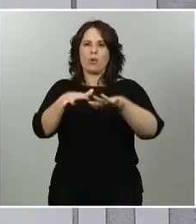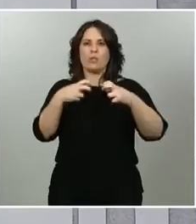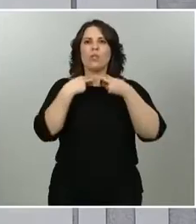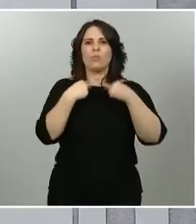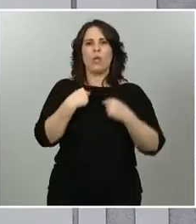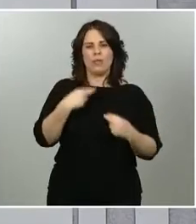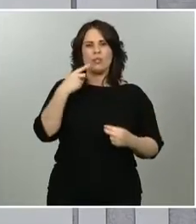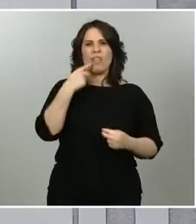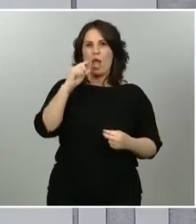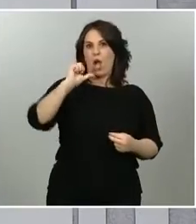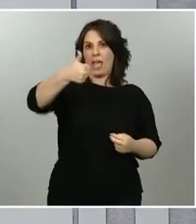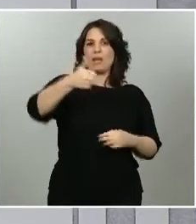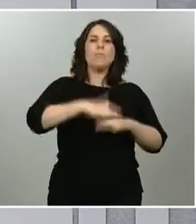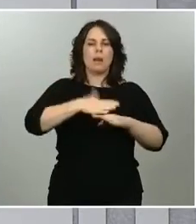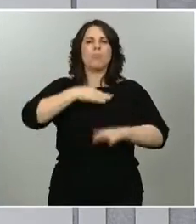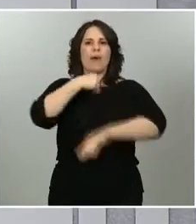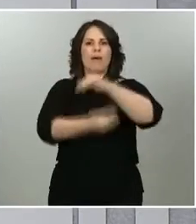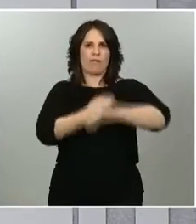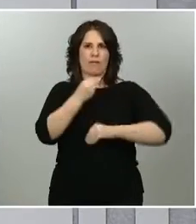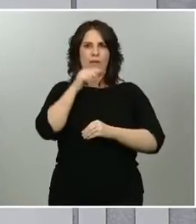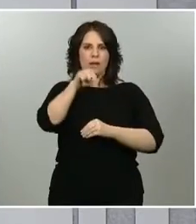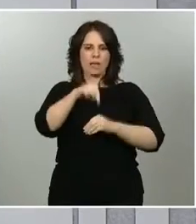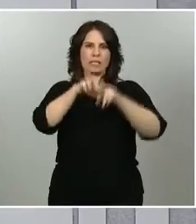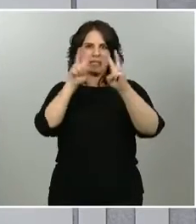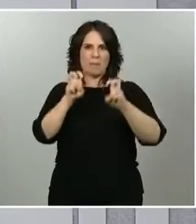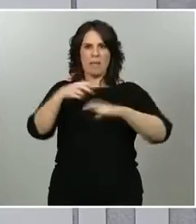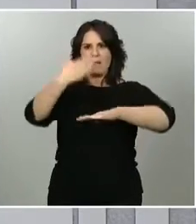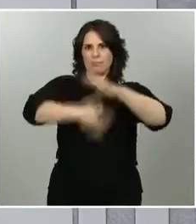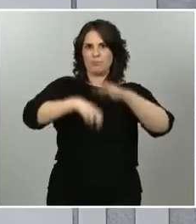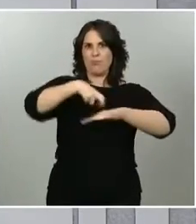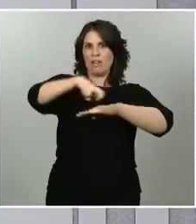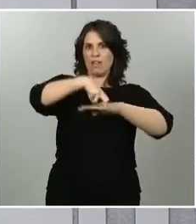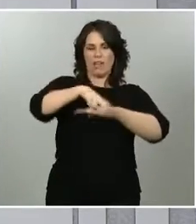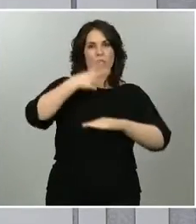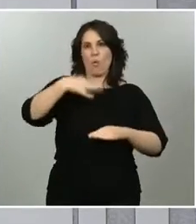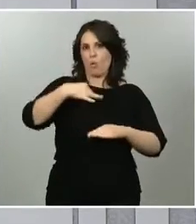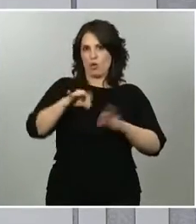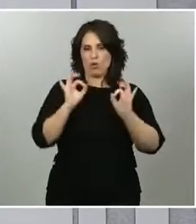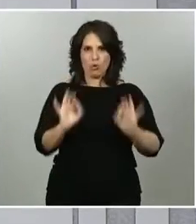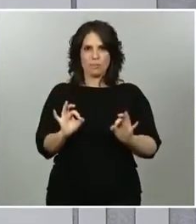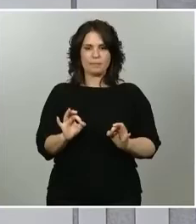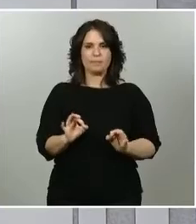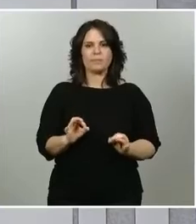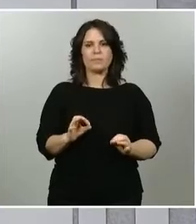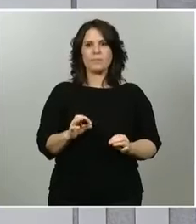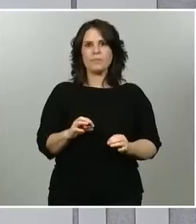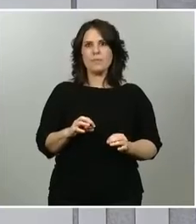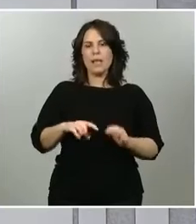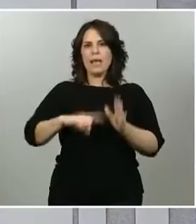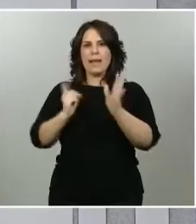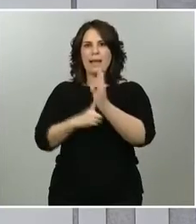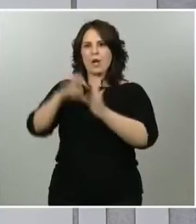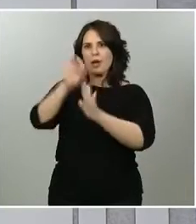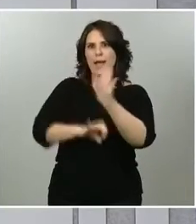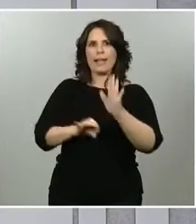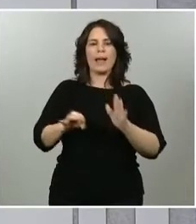efectivamente se pueda producir esa disminución de la movilidad. Nada comparable a ningún tipo de ley orgánica, de ningún tipo de ley